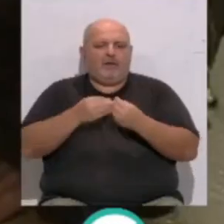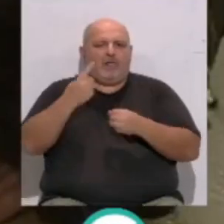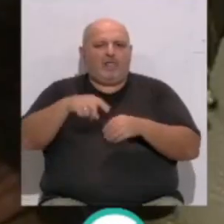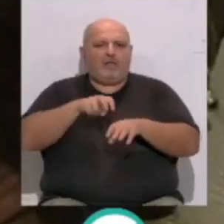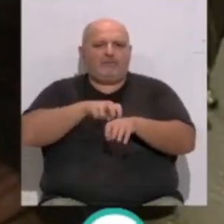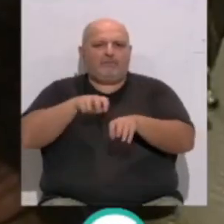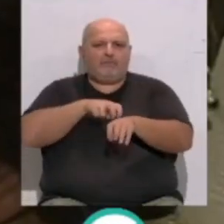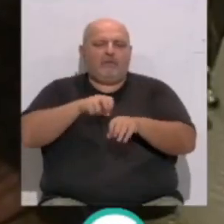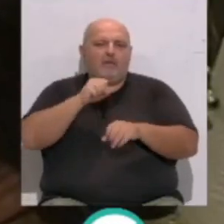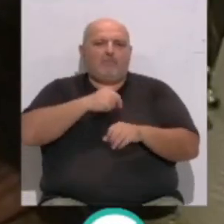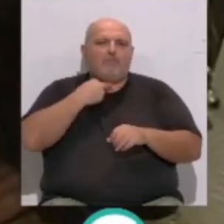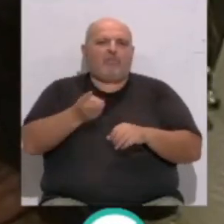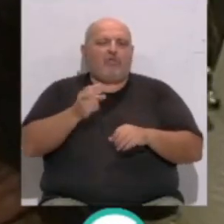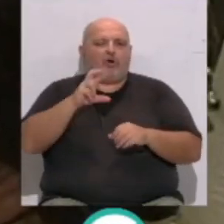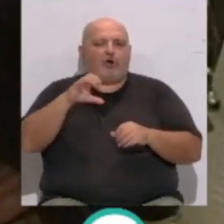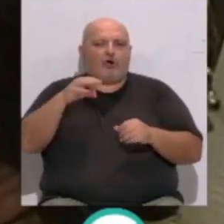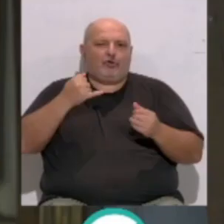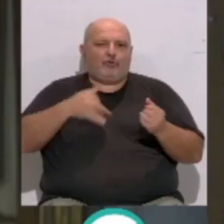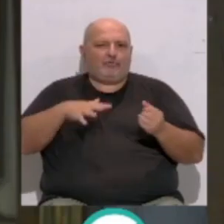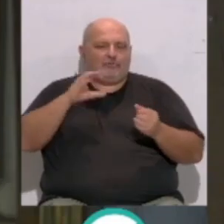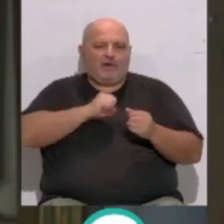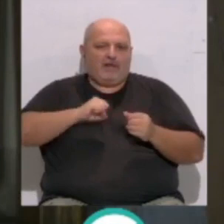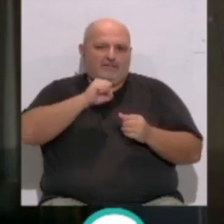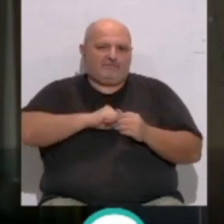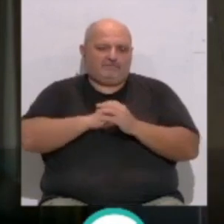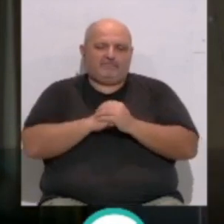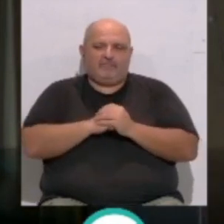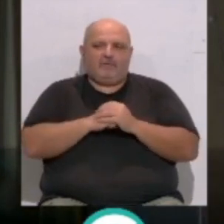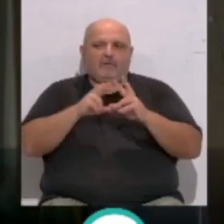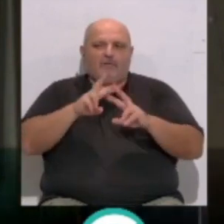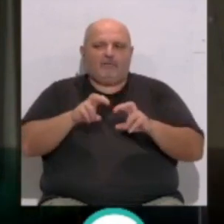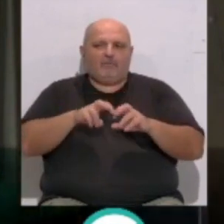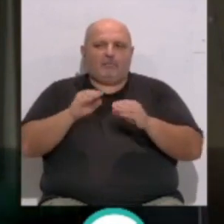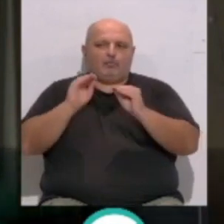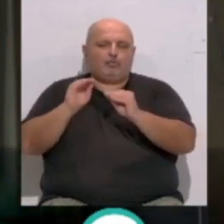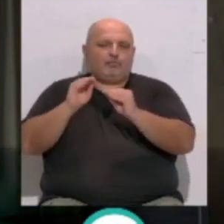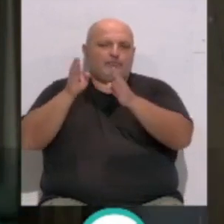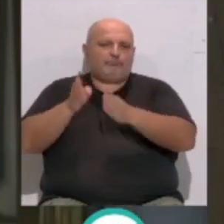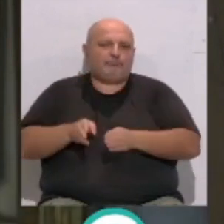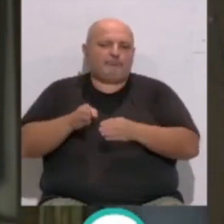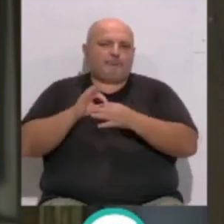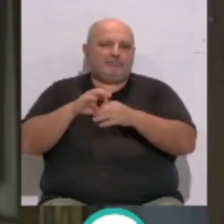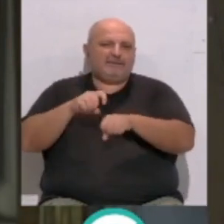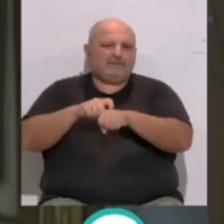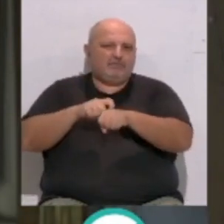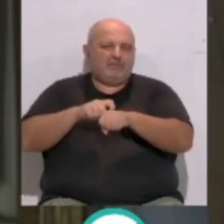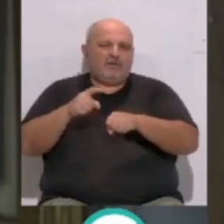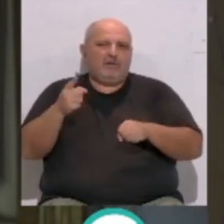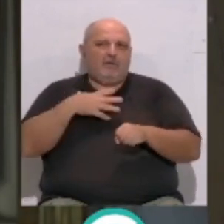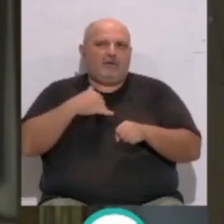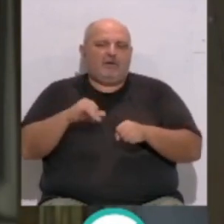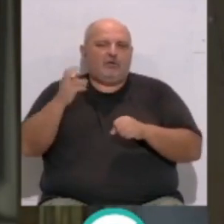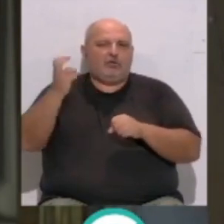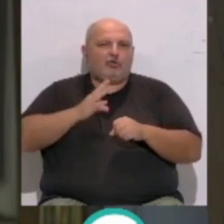por las voces del coro Virgen del Carmen. Ha planteado la investigación sobre su hechura, sobre su posible